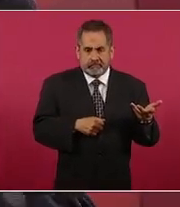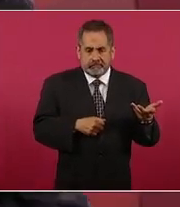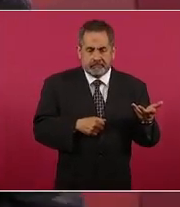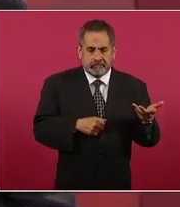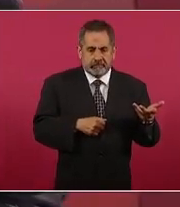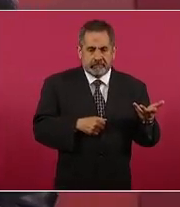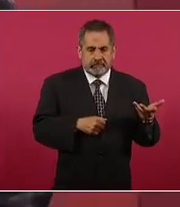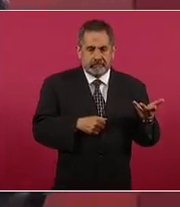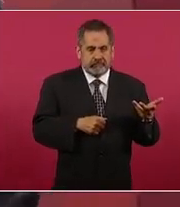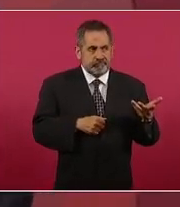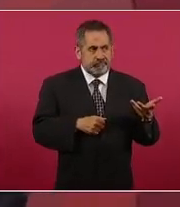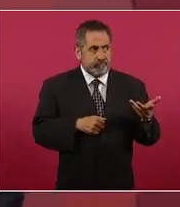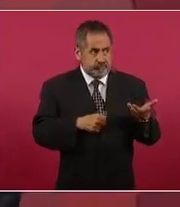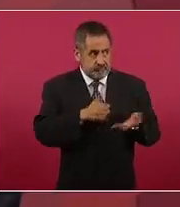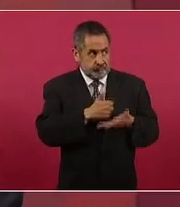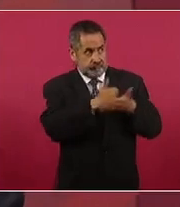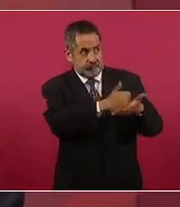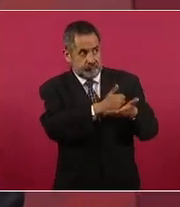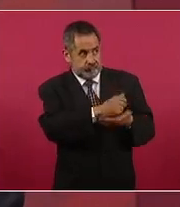autoridades